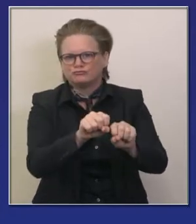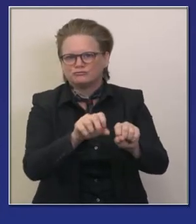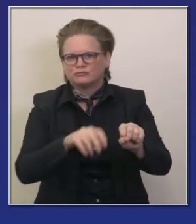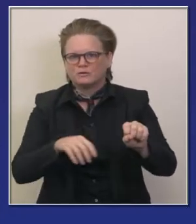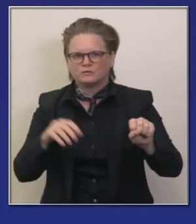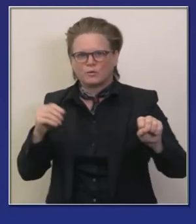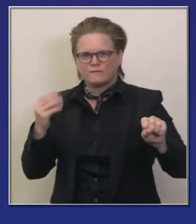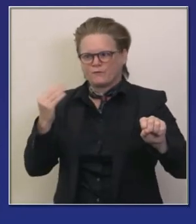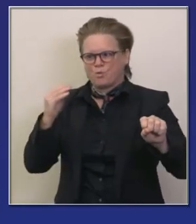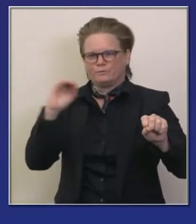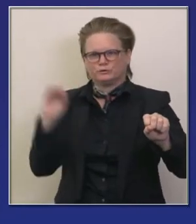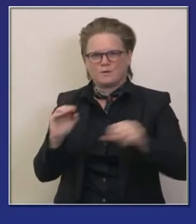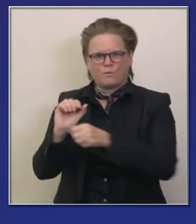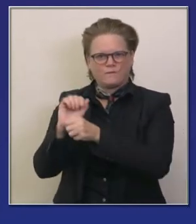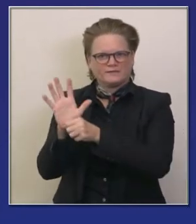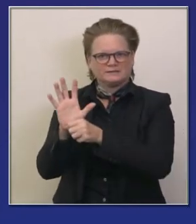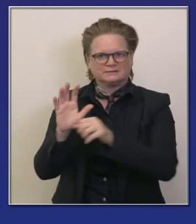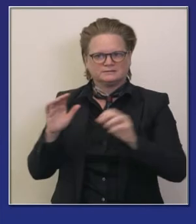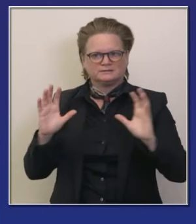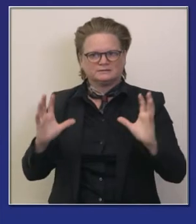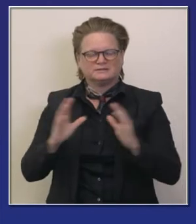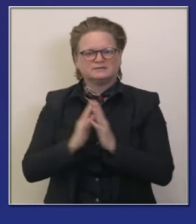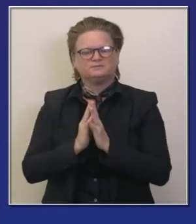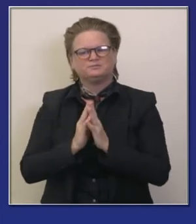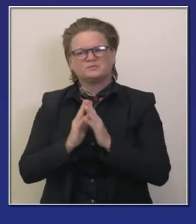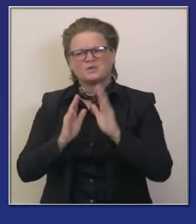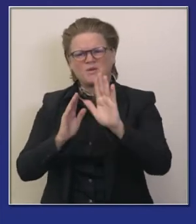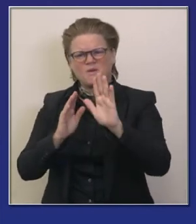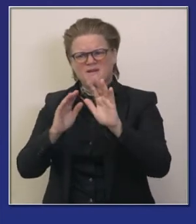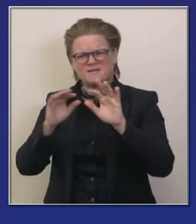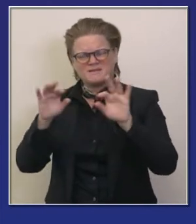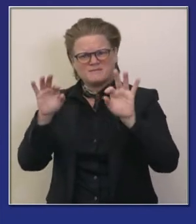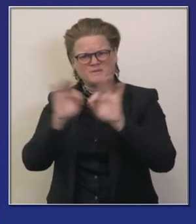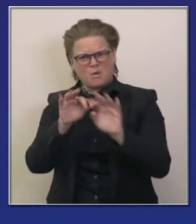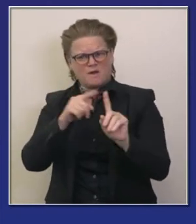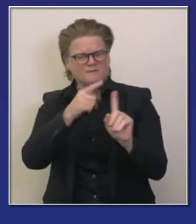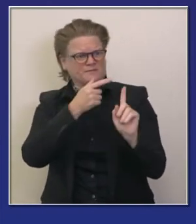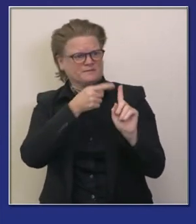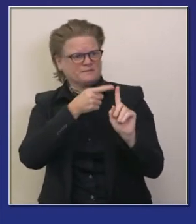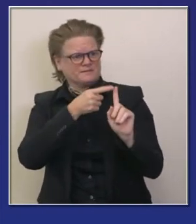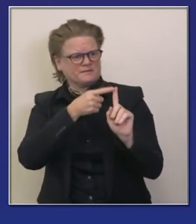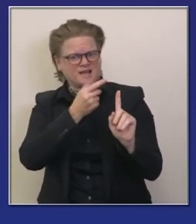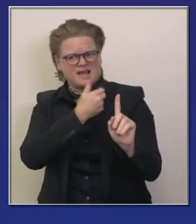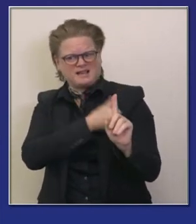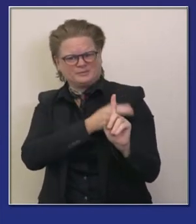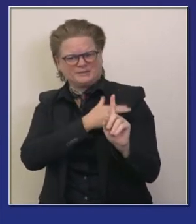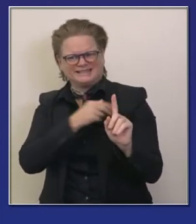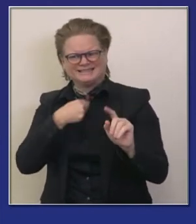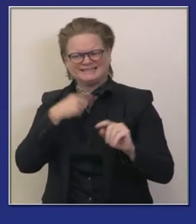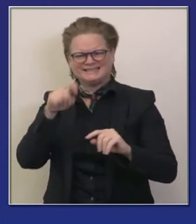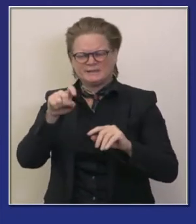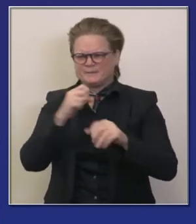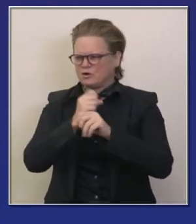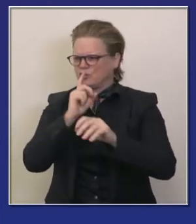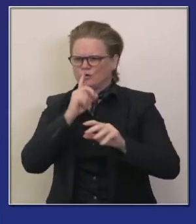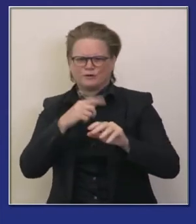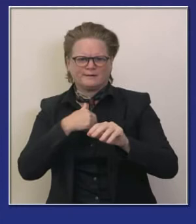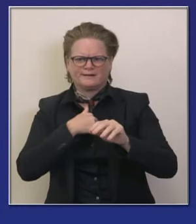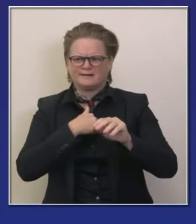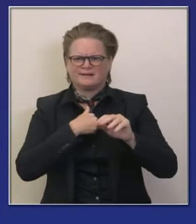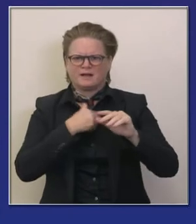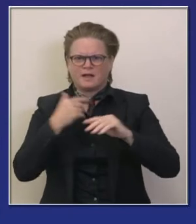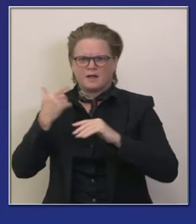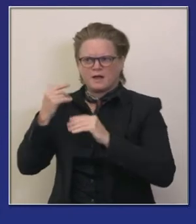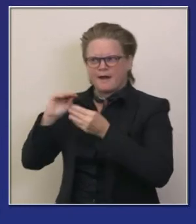establecidos al inicio de esta pandemia la capacidad de que el sistema de hospitales pueda proporcionar